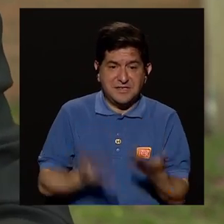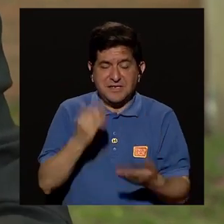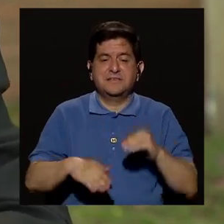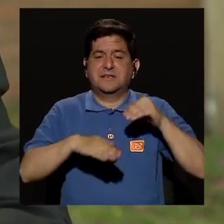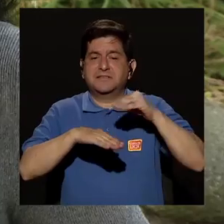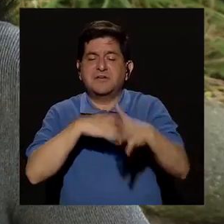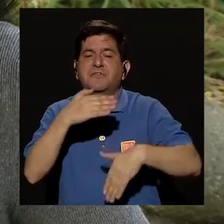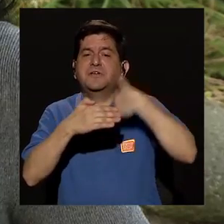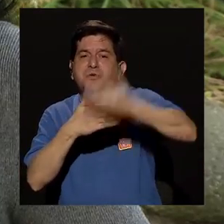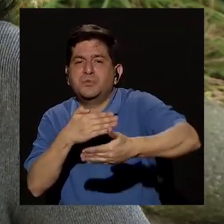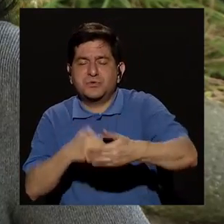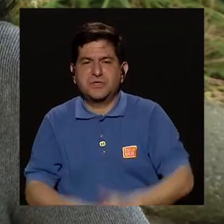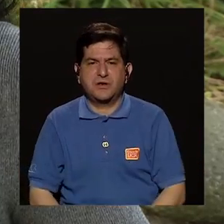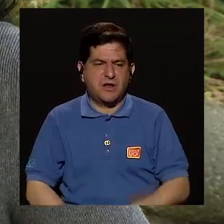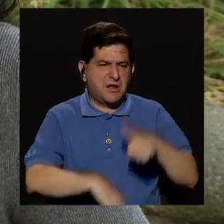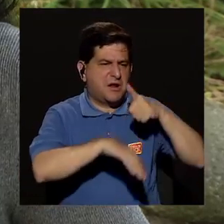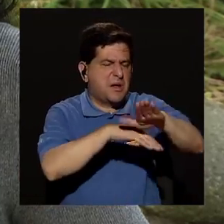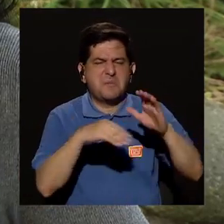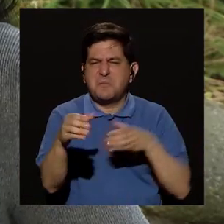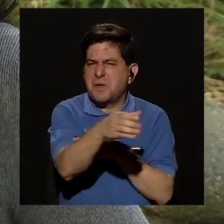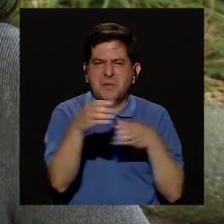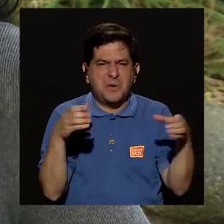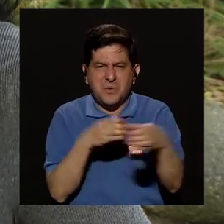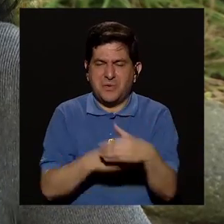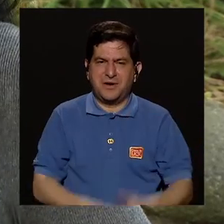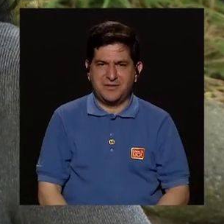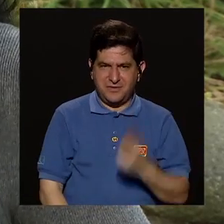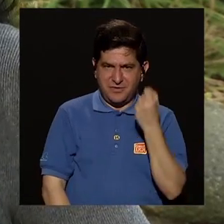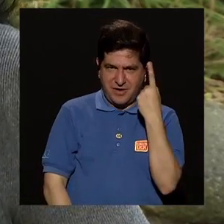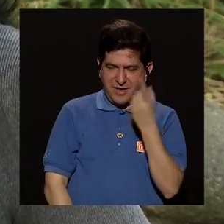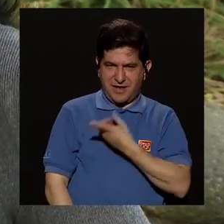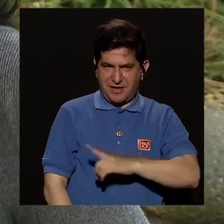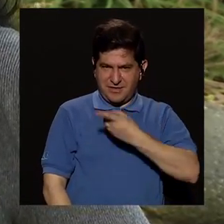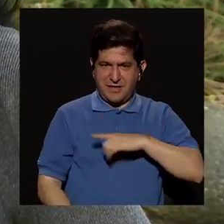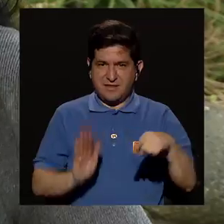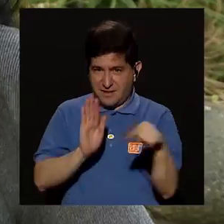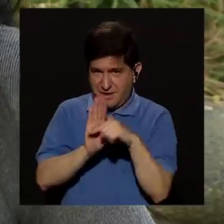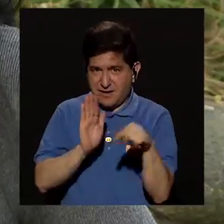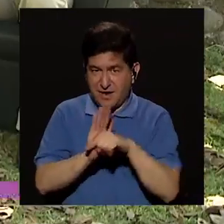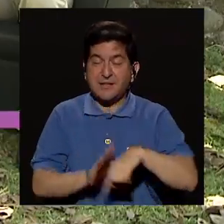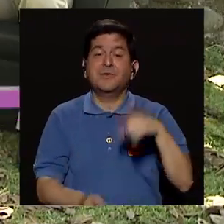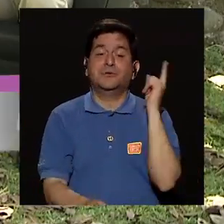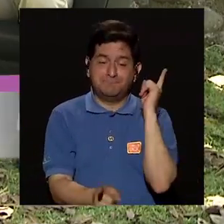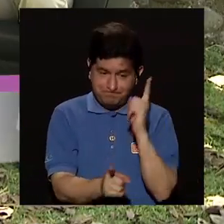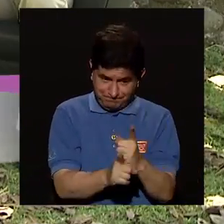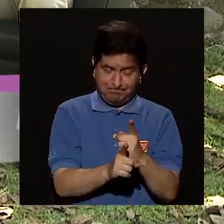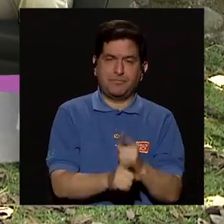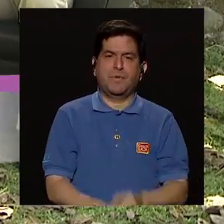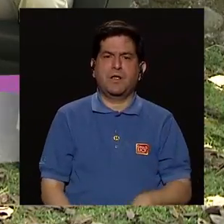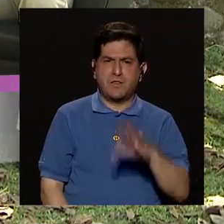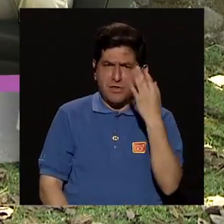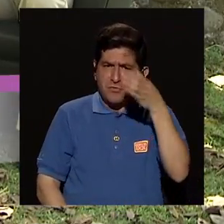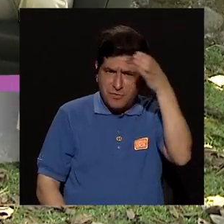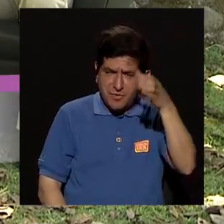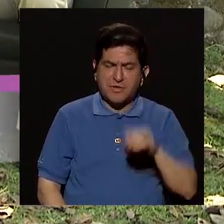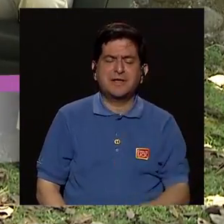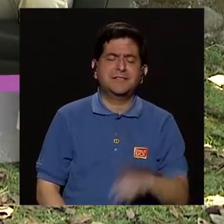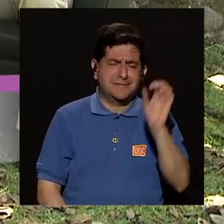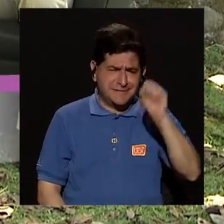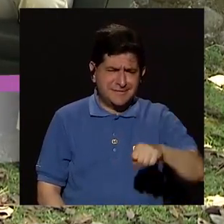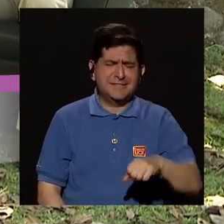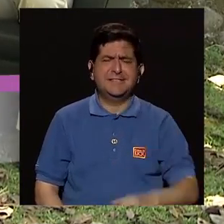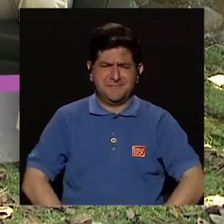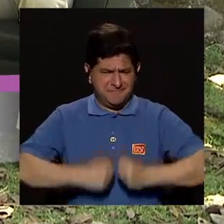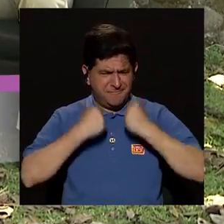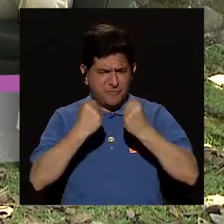consecuencias, cuando los mandamos para el cuarto, ¿verdad? De hecho, entendemos disciplina como algo negativo. Exacto. Culturalmente Lo vemos como algo